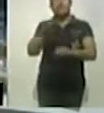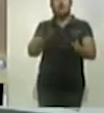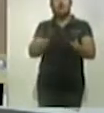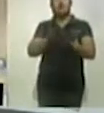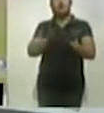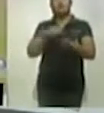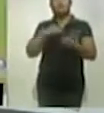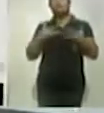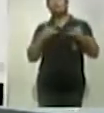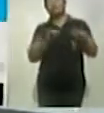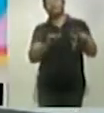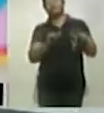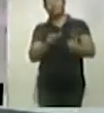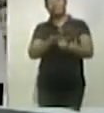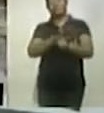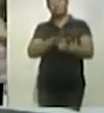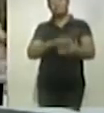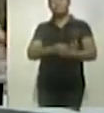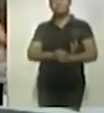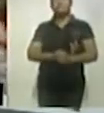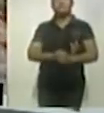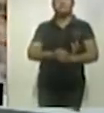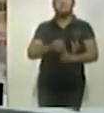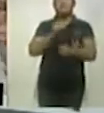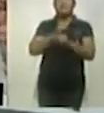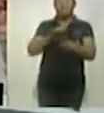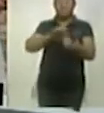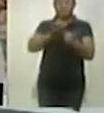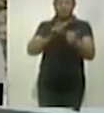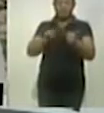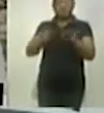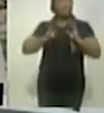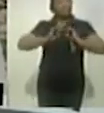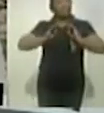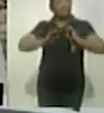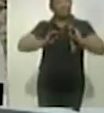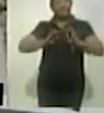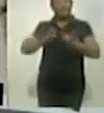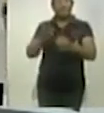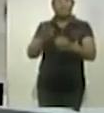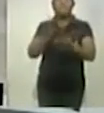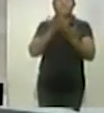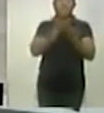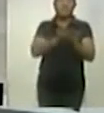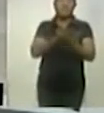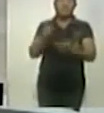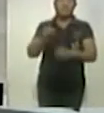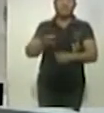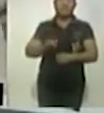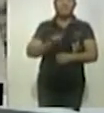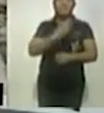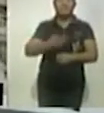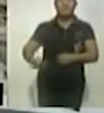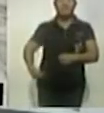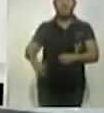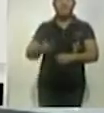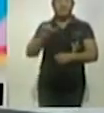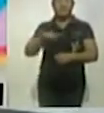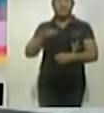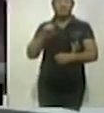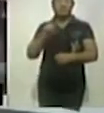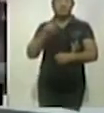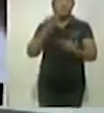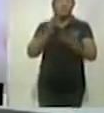En la información nacional, mantener la calma ante las réplicas del sismo es lo que pide el presidente López Obrador y también información